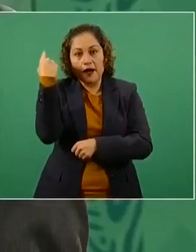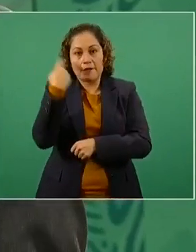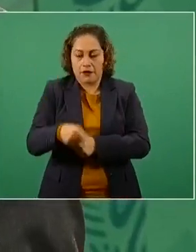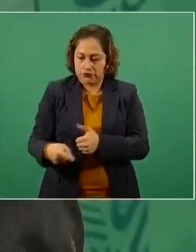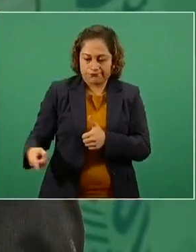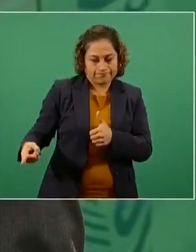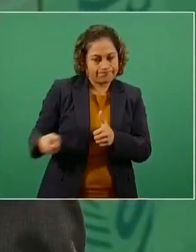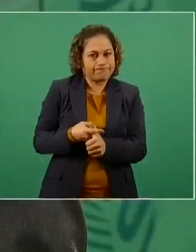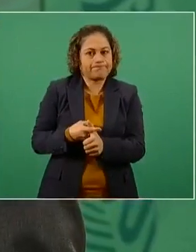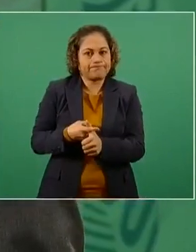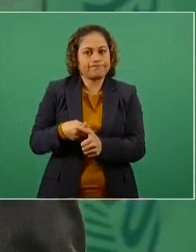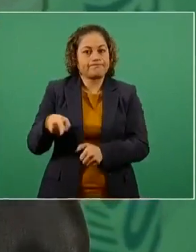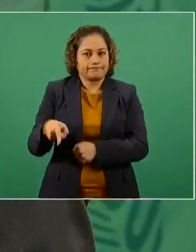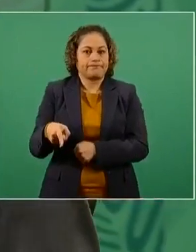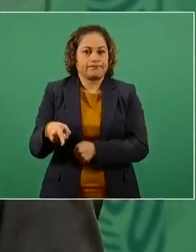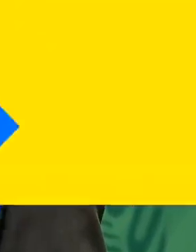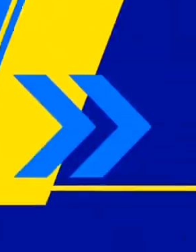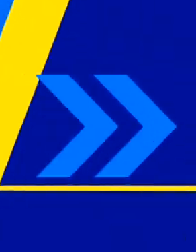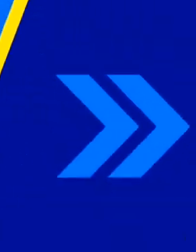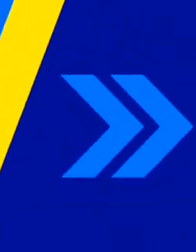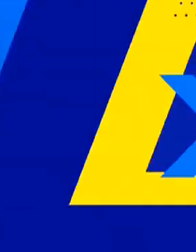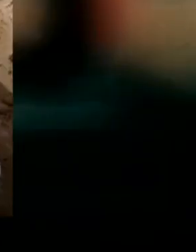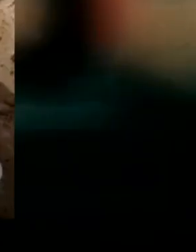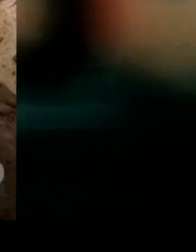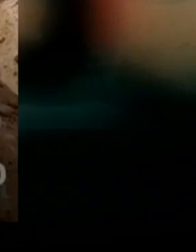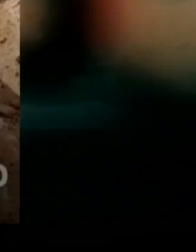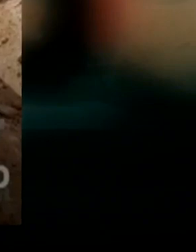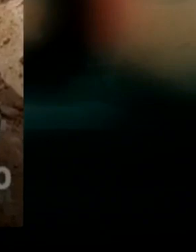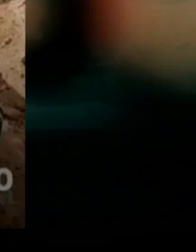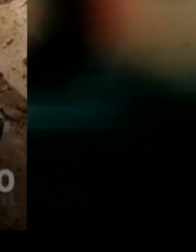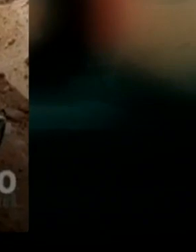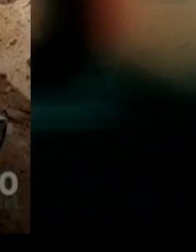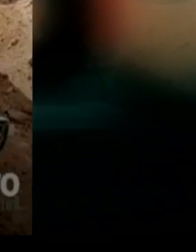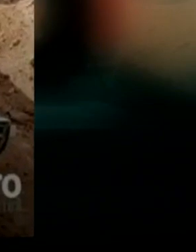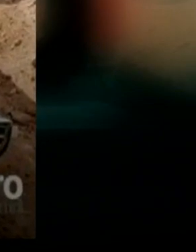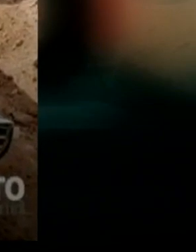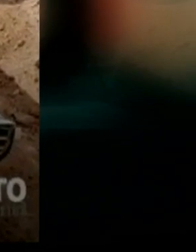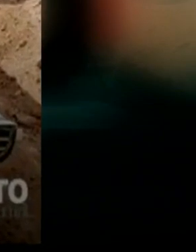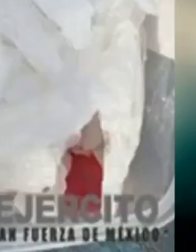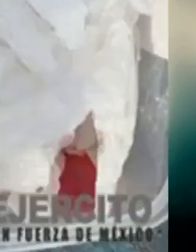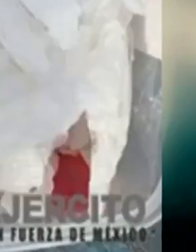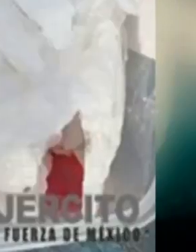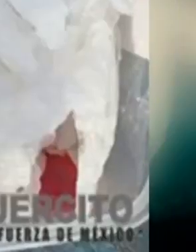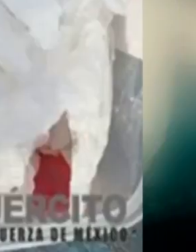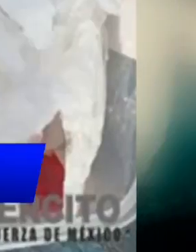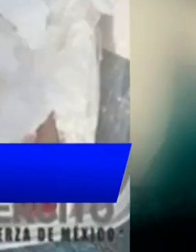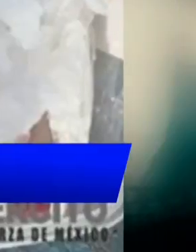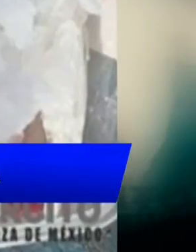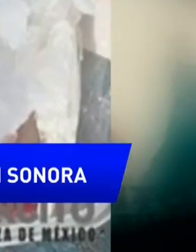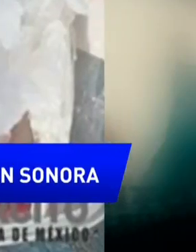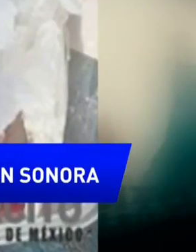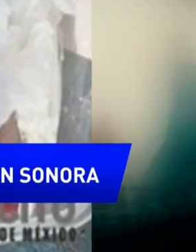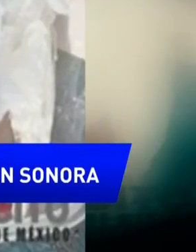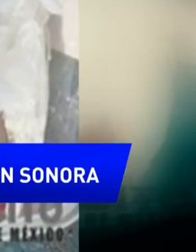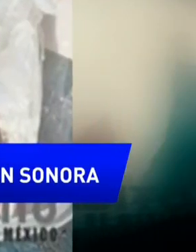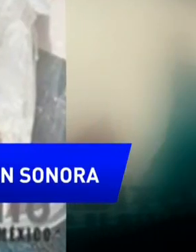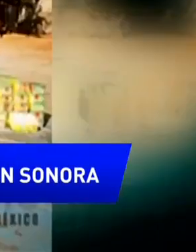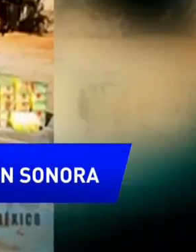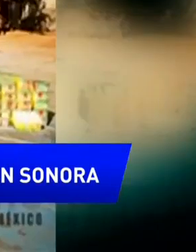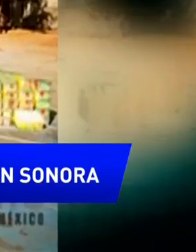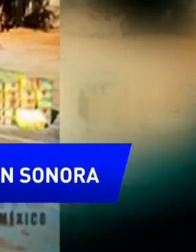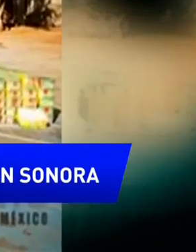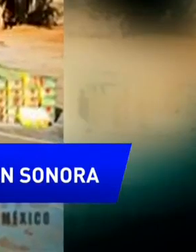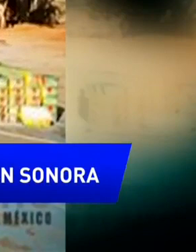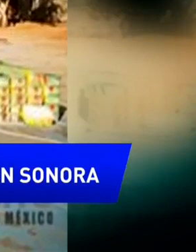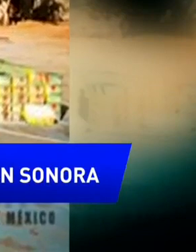limitarlas. Elementos de la Secretaría de la Defensa Nacional aseguraron en Sonora casi dos toneladas y media de